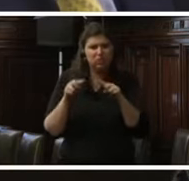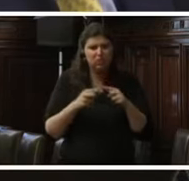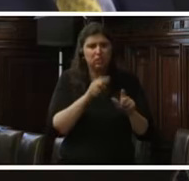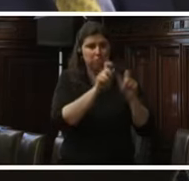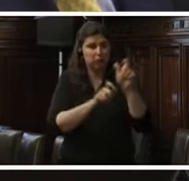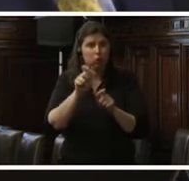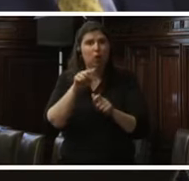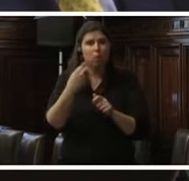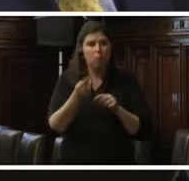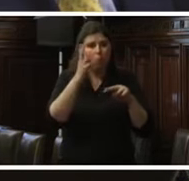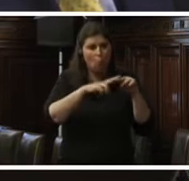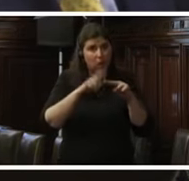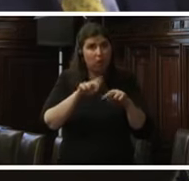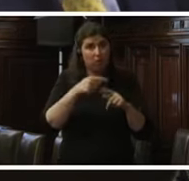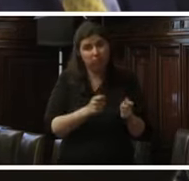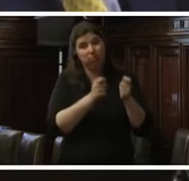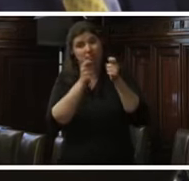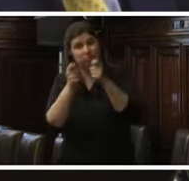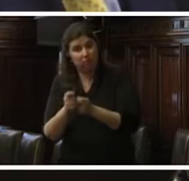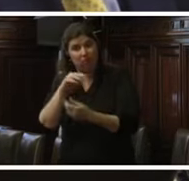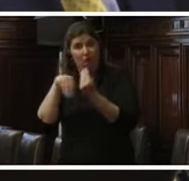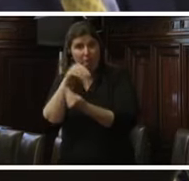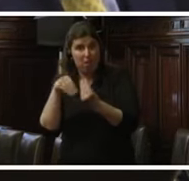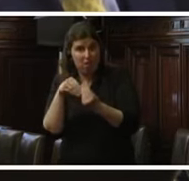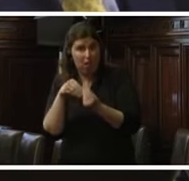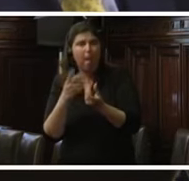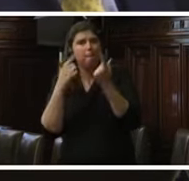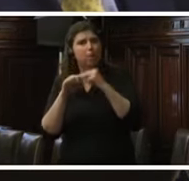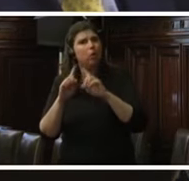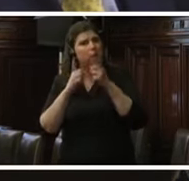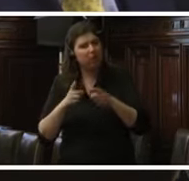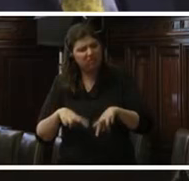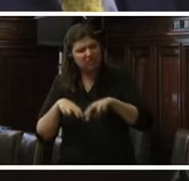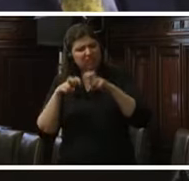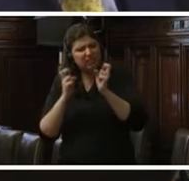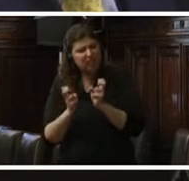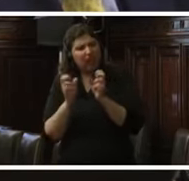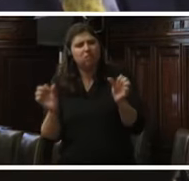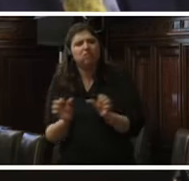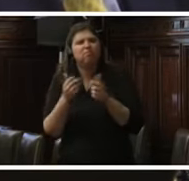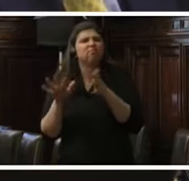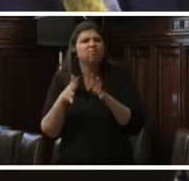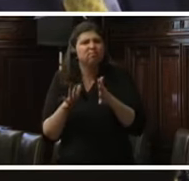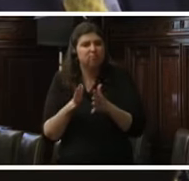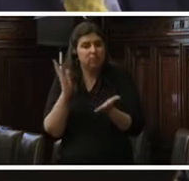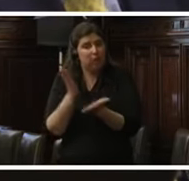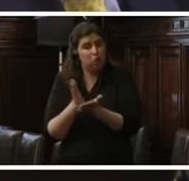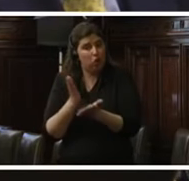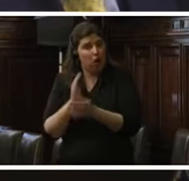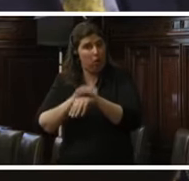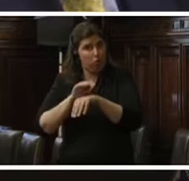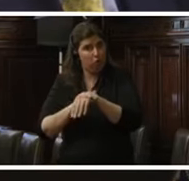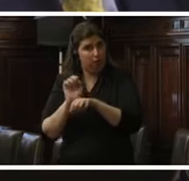a sus familiares, sino también de investigar los hechos y procesar y sancionar a los responsables.